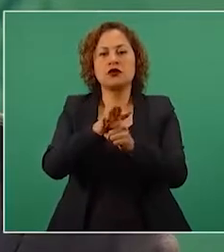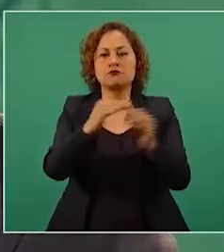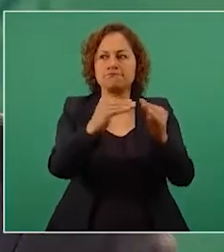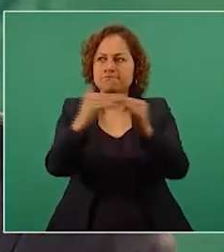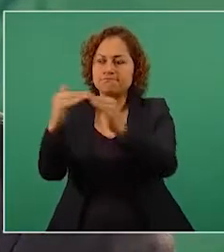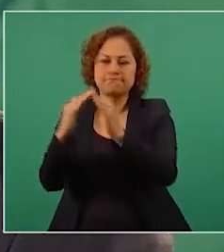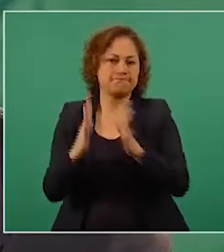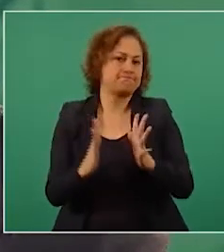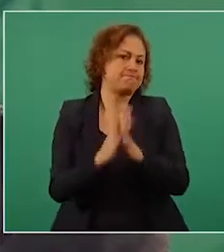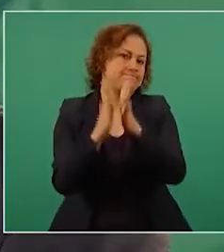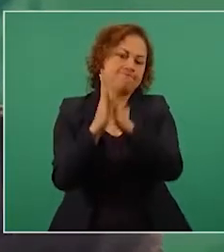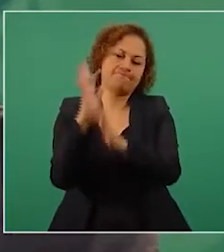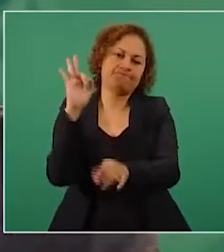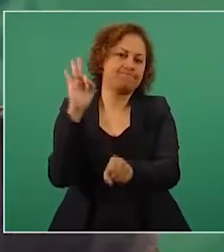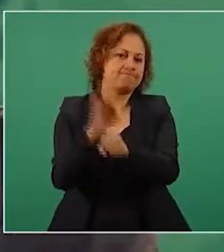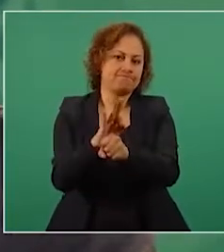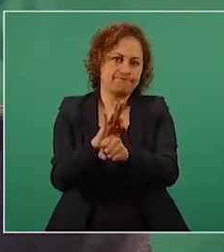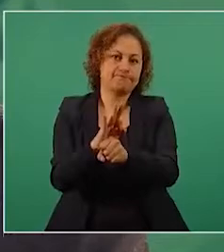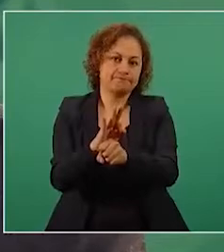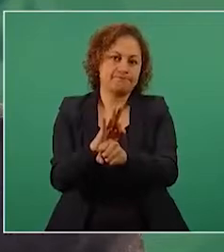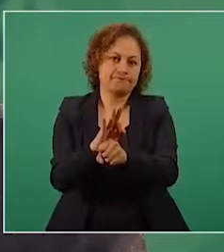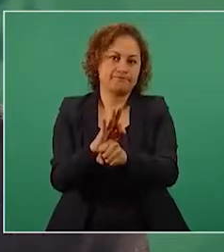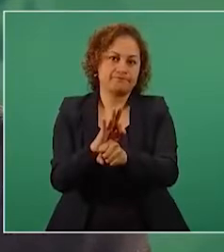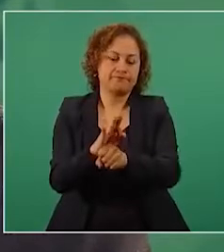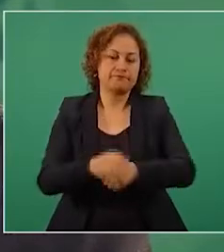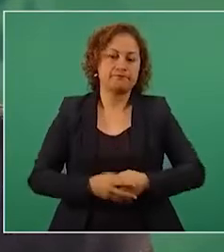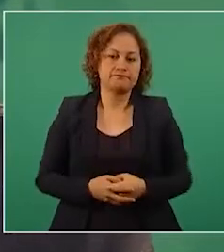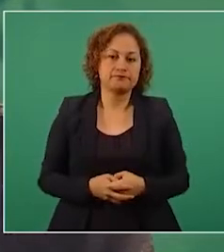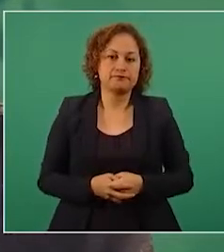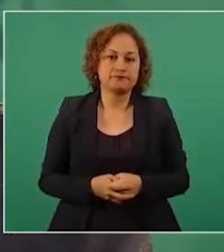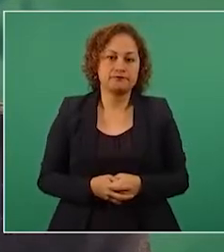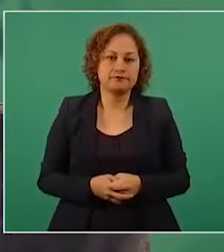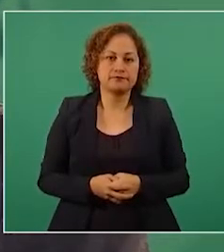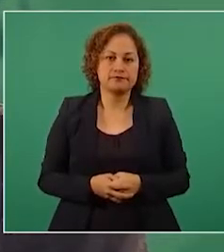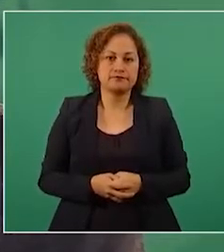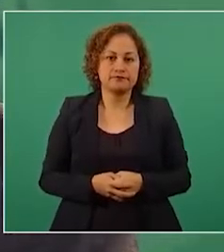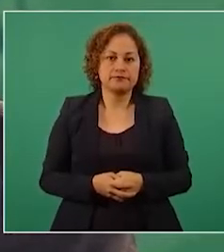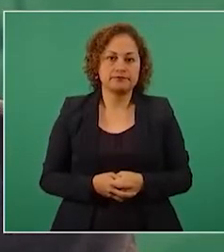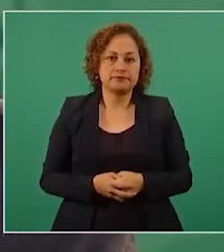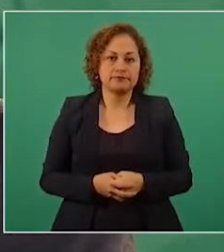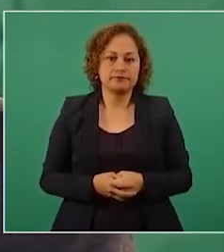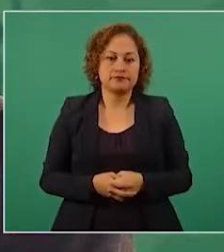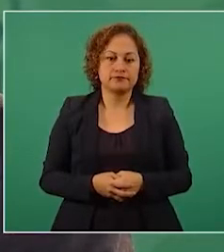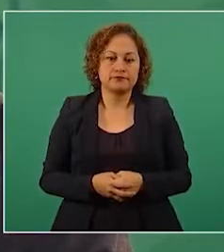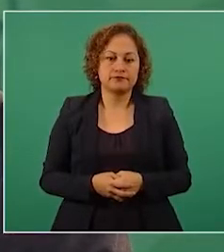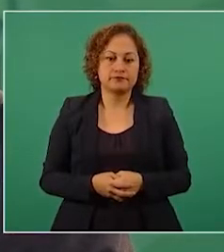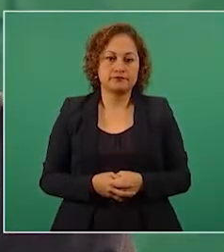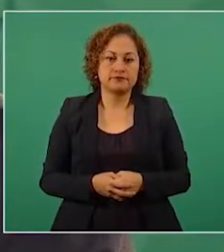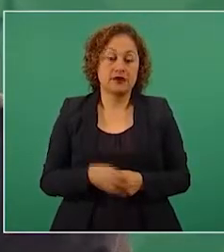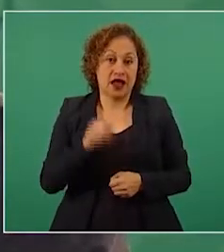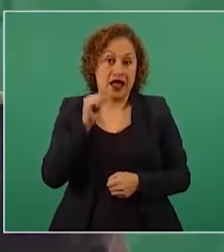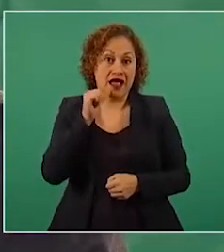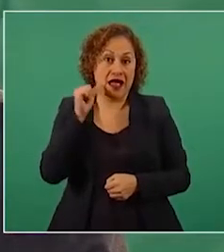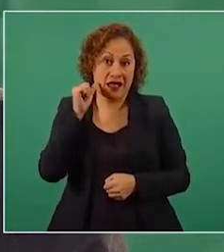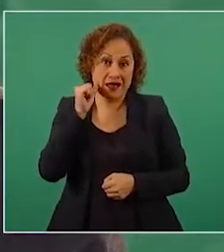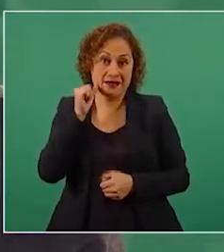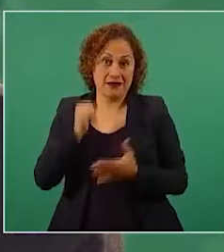Y un acto como el de ayer,